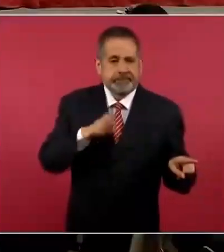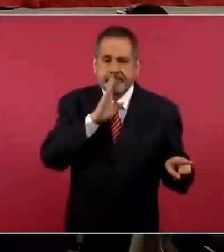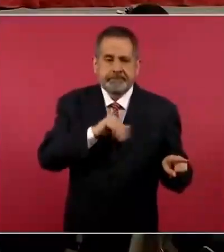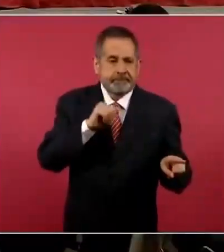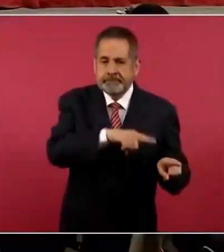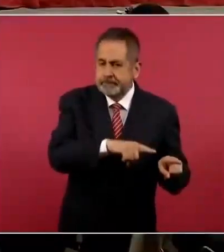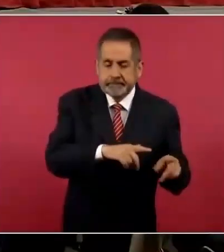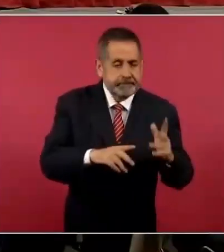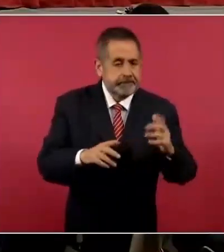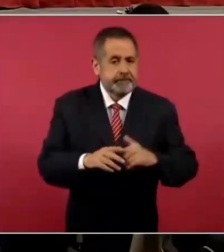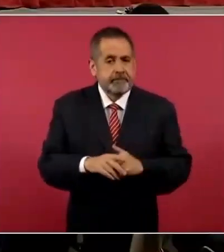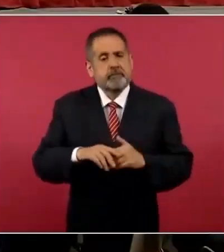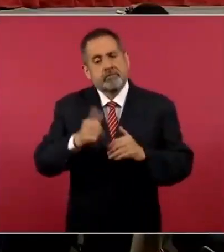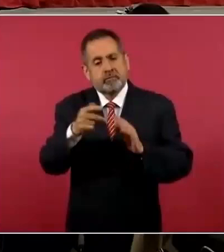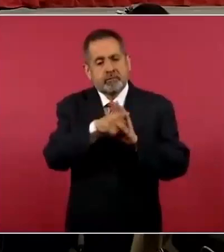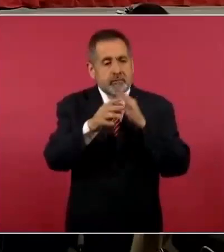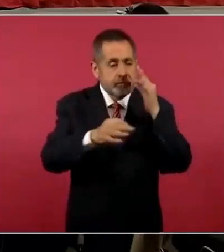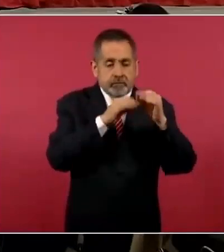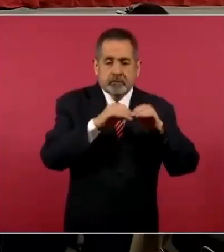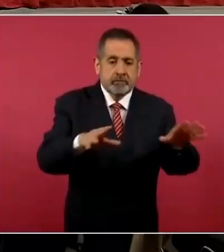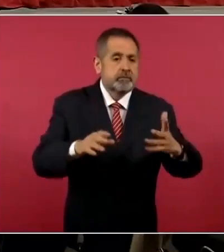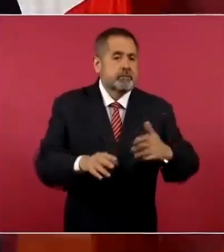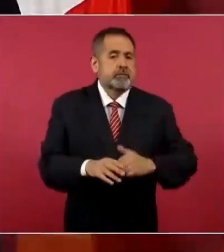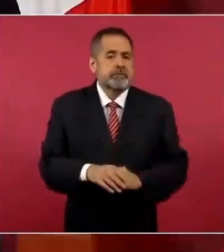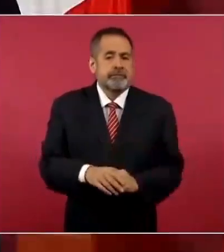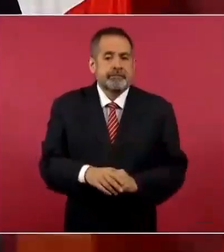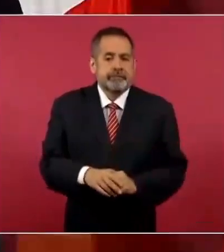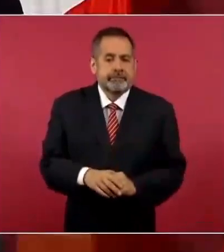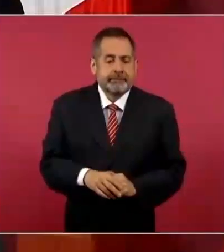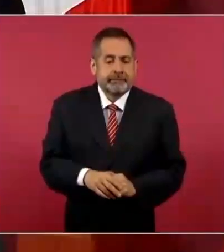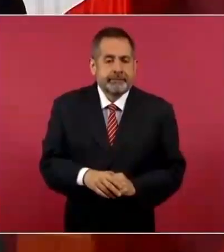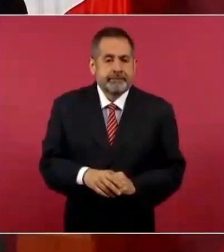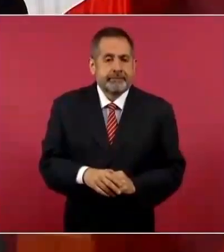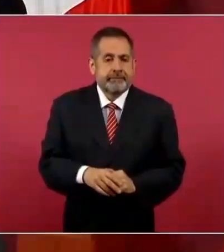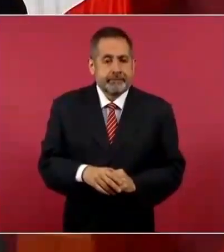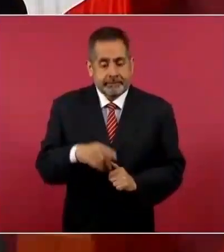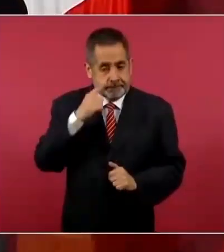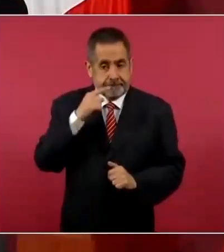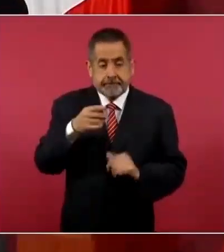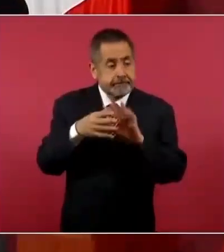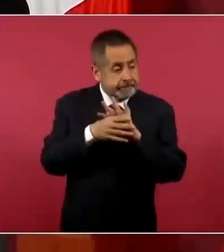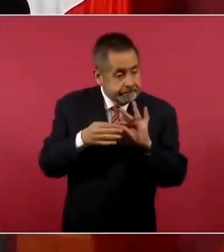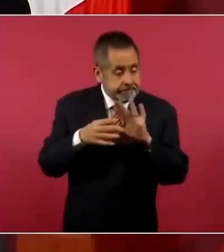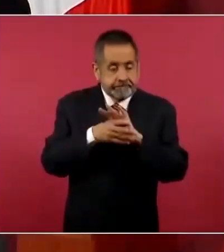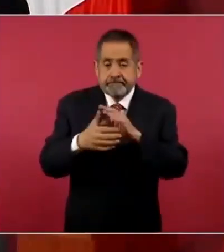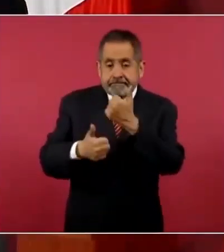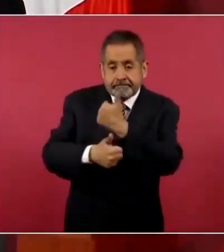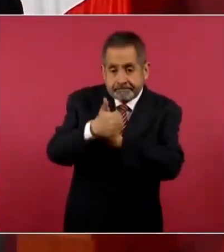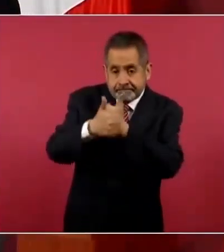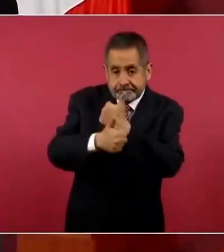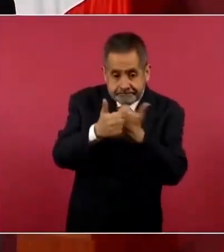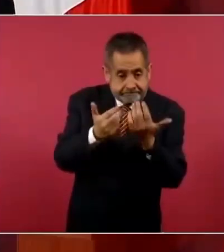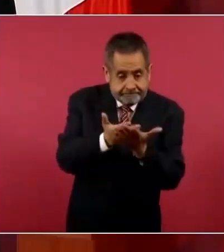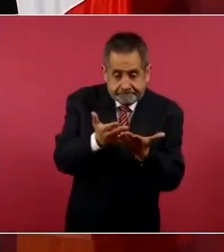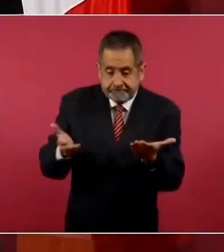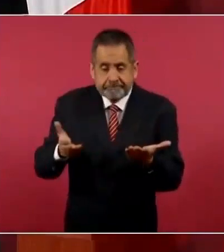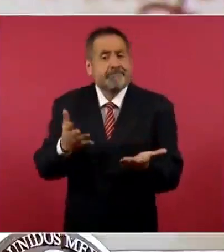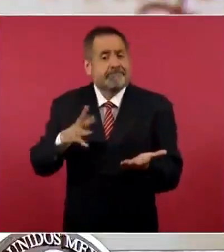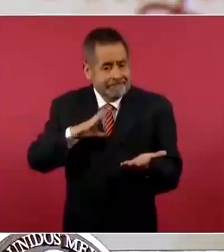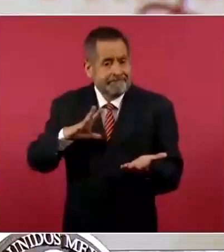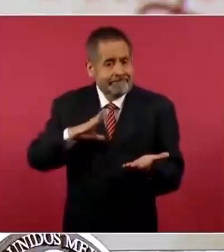en otra portada. El concurso para la licitación, les explicamos, se realizó conforme a la ley,